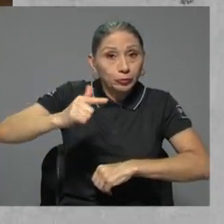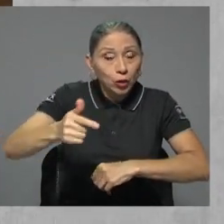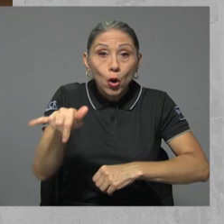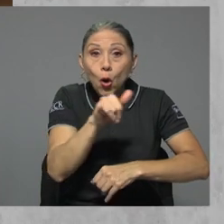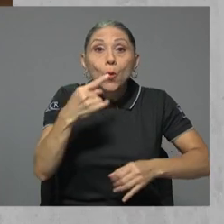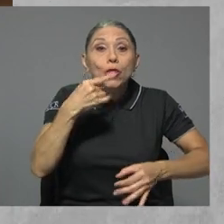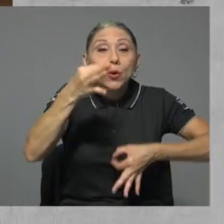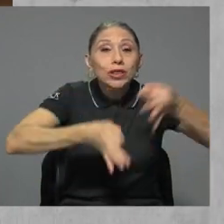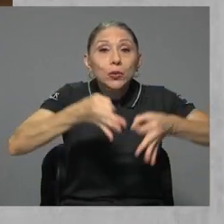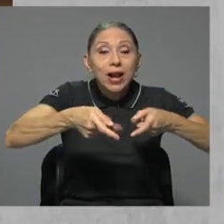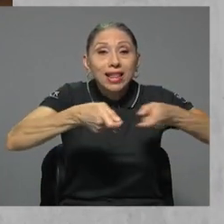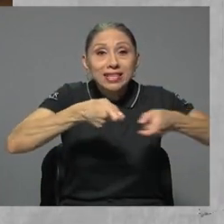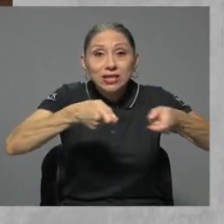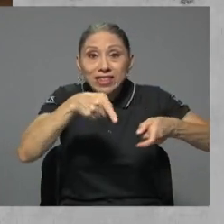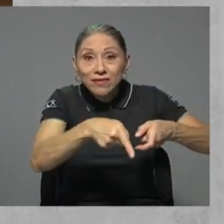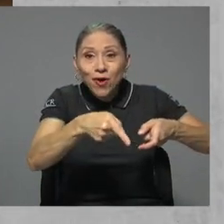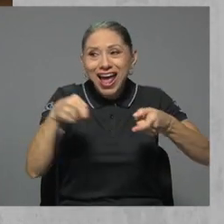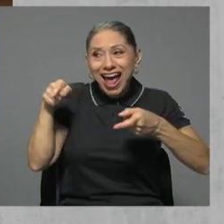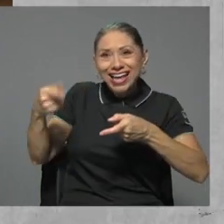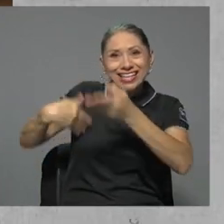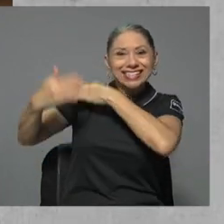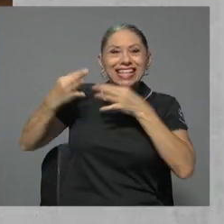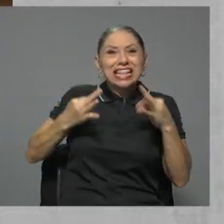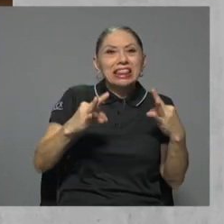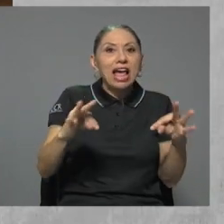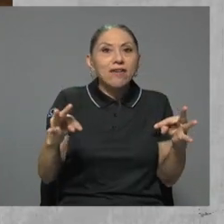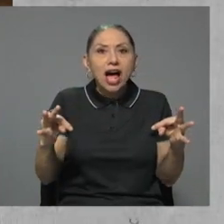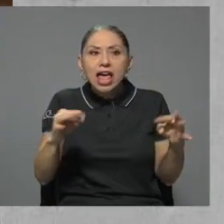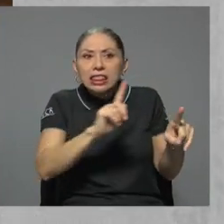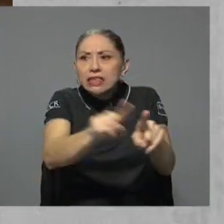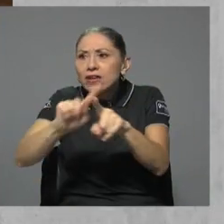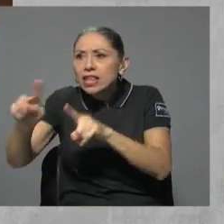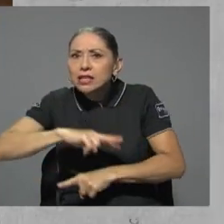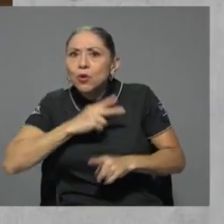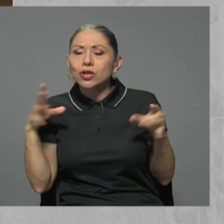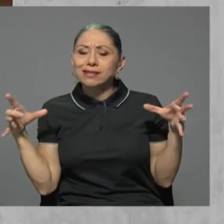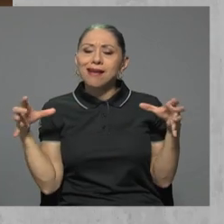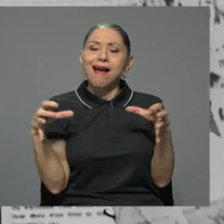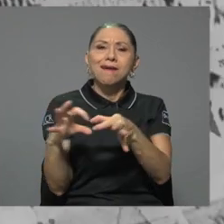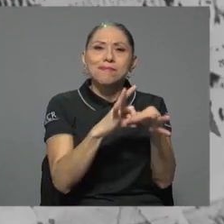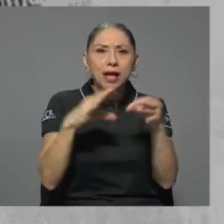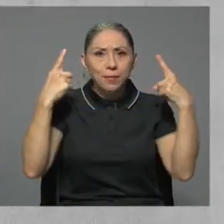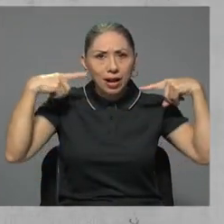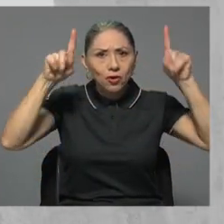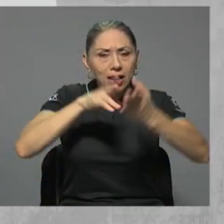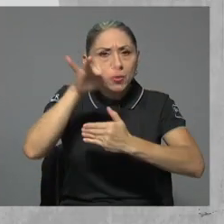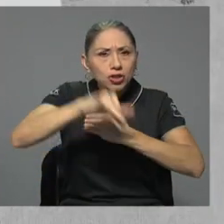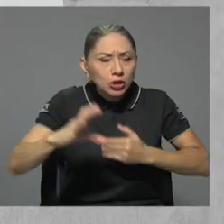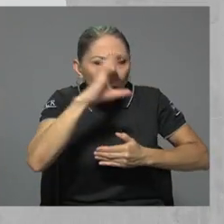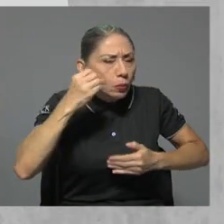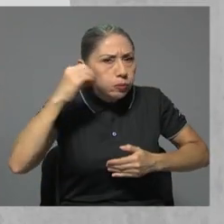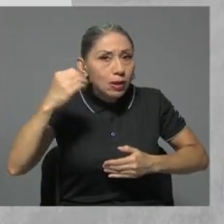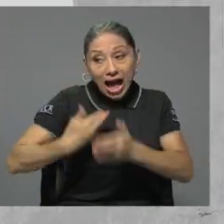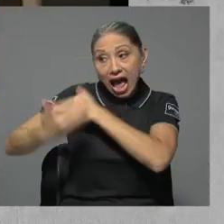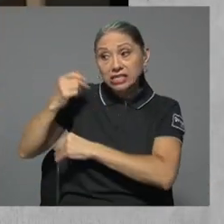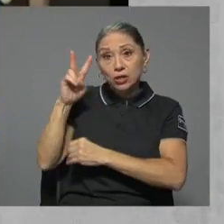Tribunal Contencioso Administrativo, hacer una orquestación de voluntades para lograr acomodir al lugar que se diera el proyecto minero. Hace dos años,